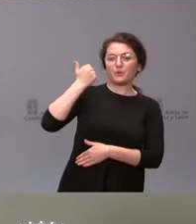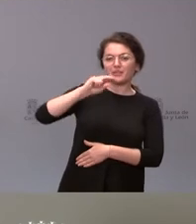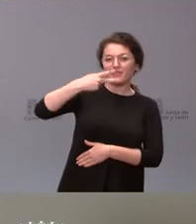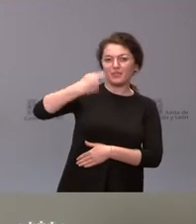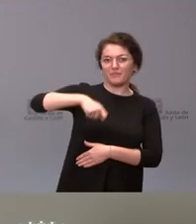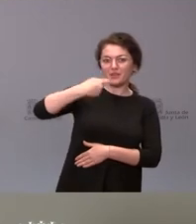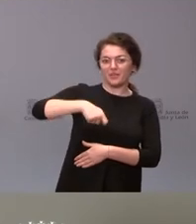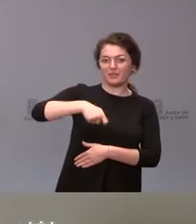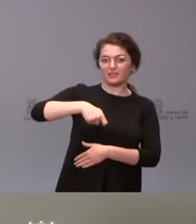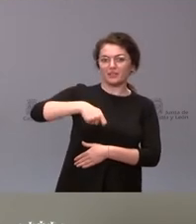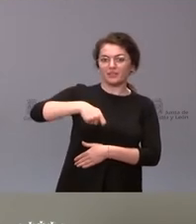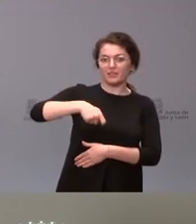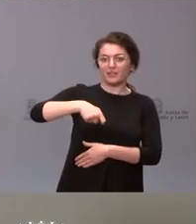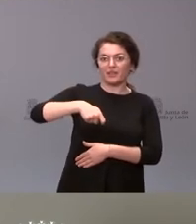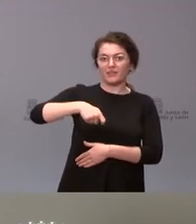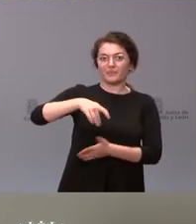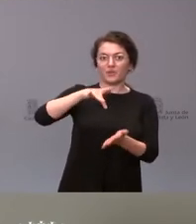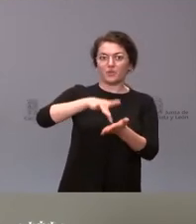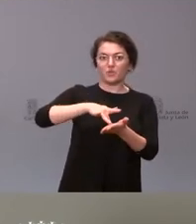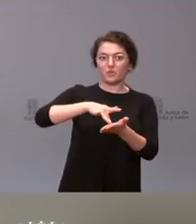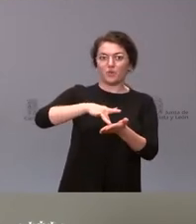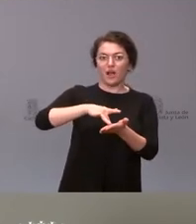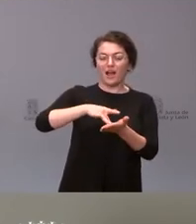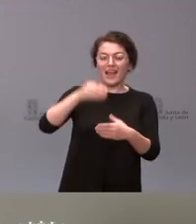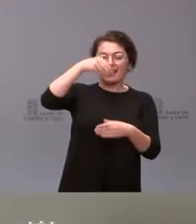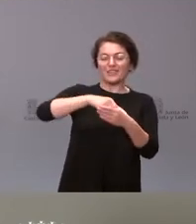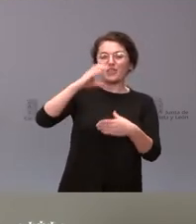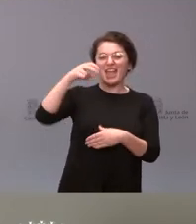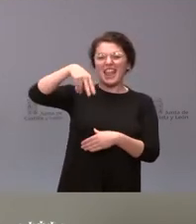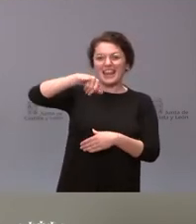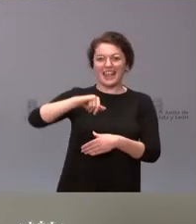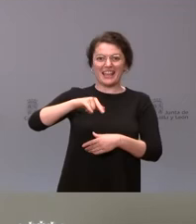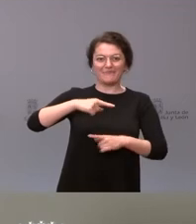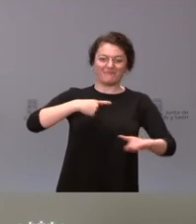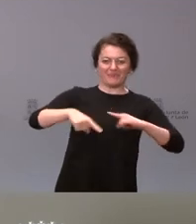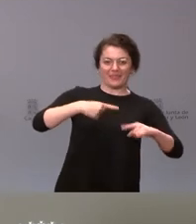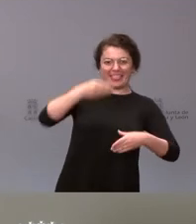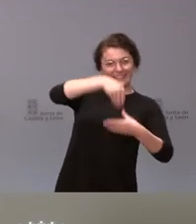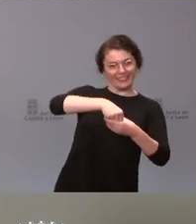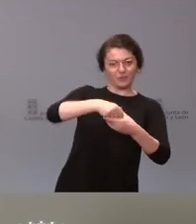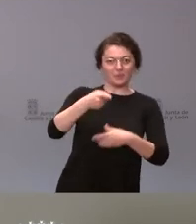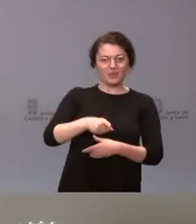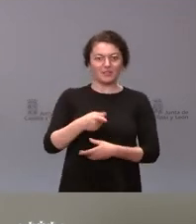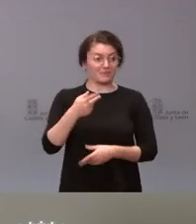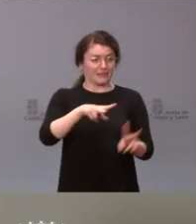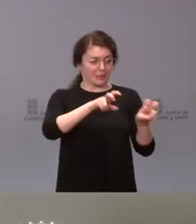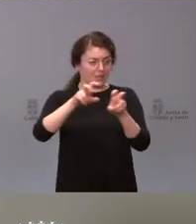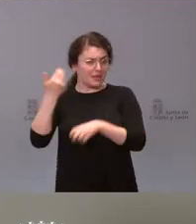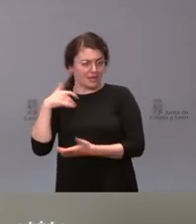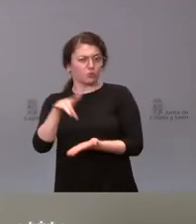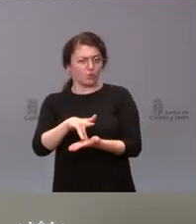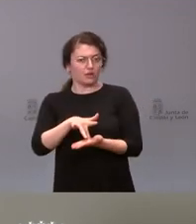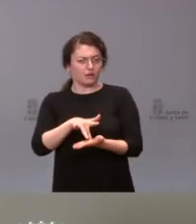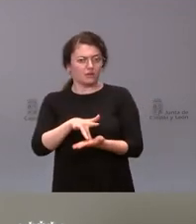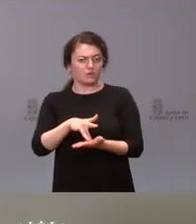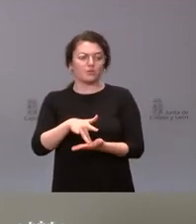estuviera presente en los órganos de dirección del CNI lo hemos visto en otras cuestiones y nos gustaría claramente que